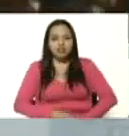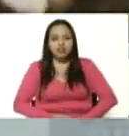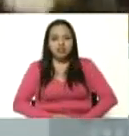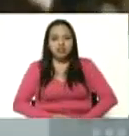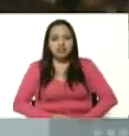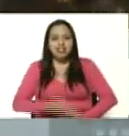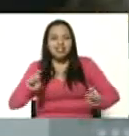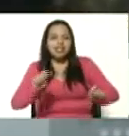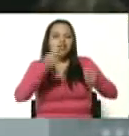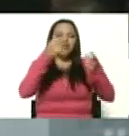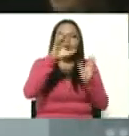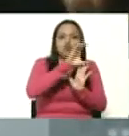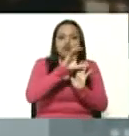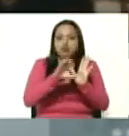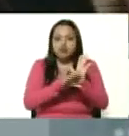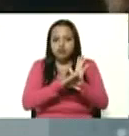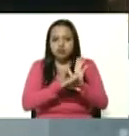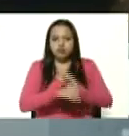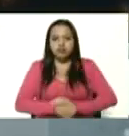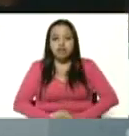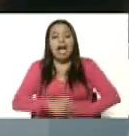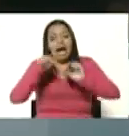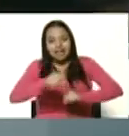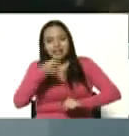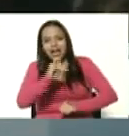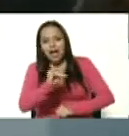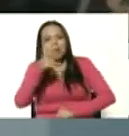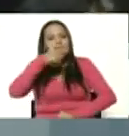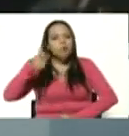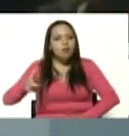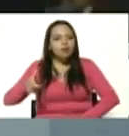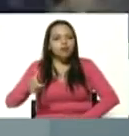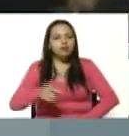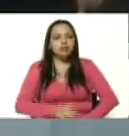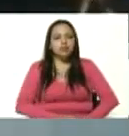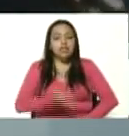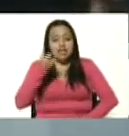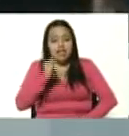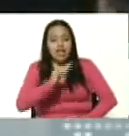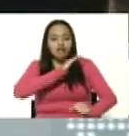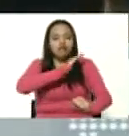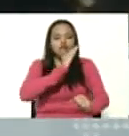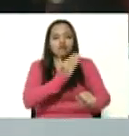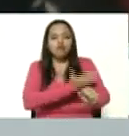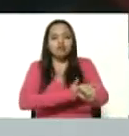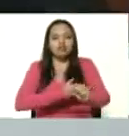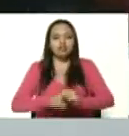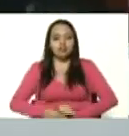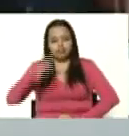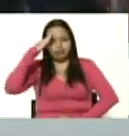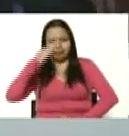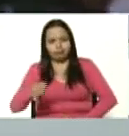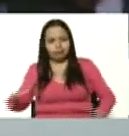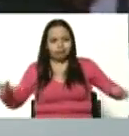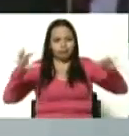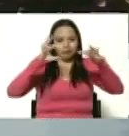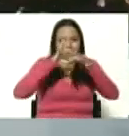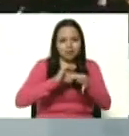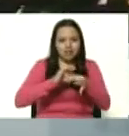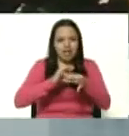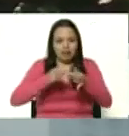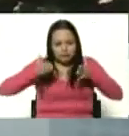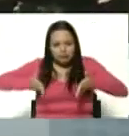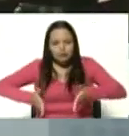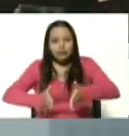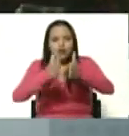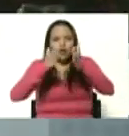constitución ahí si hubo pueblo y ahí si hubo fuerza armada unidas en una sola dirección